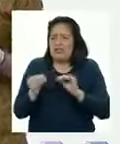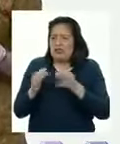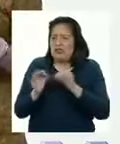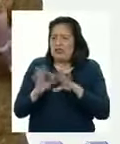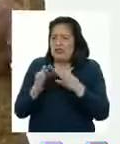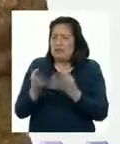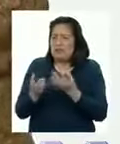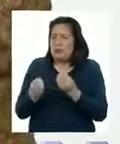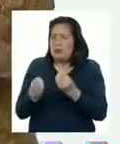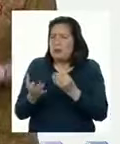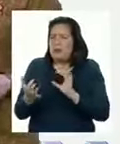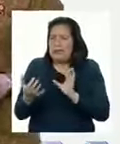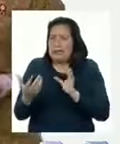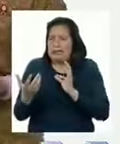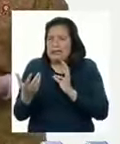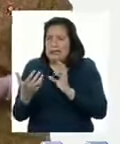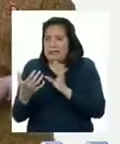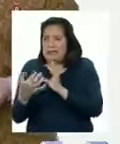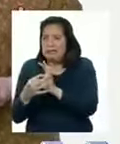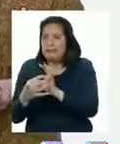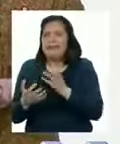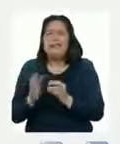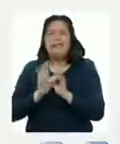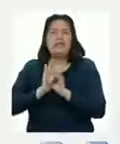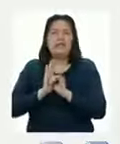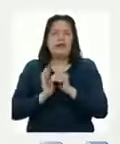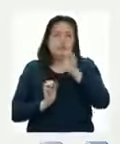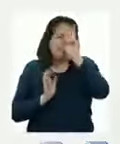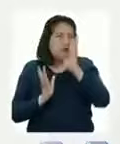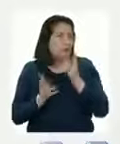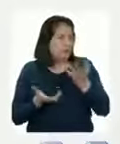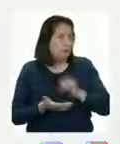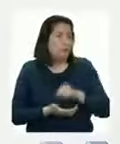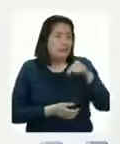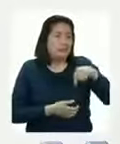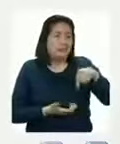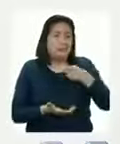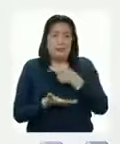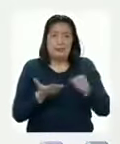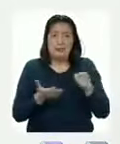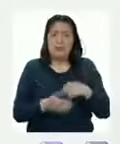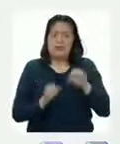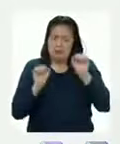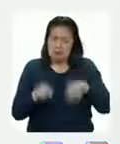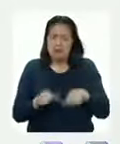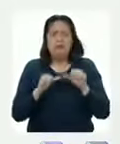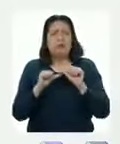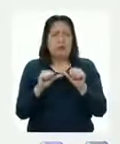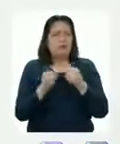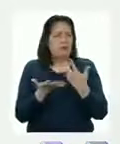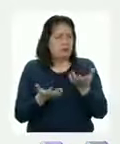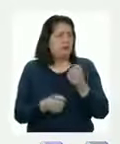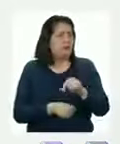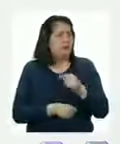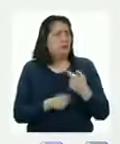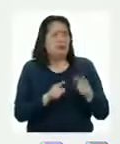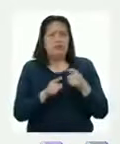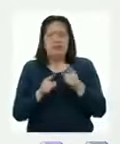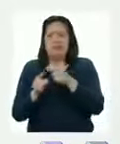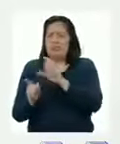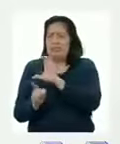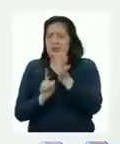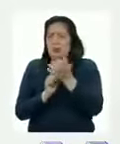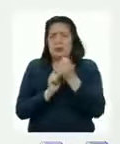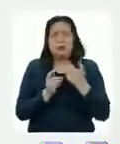acercarnos más a nuestra identidad como peruanos y peruanas Durante esta semana seguiremos trabajando acerca de la diversidad